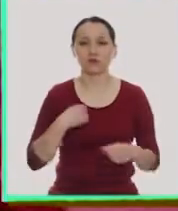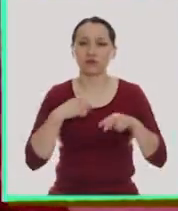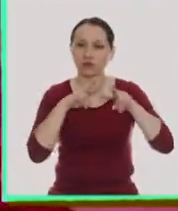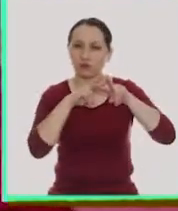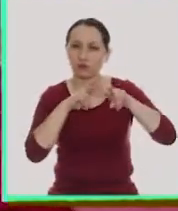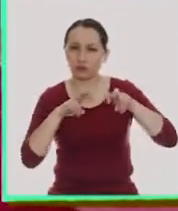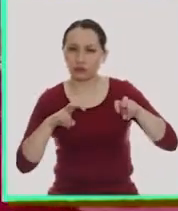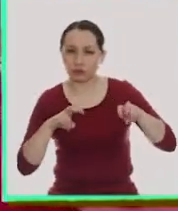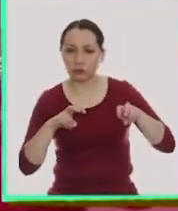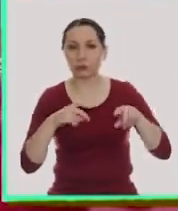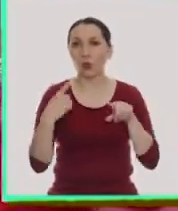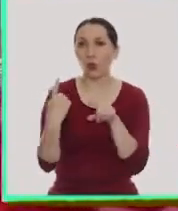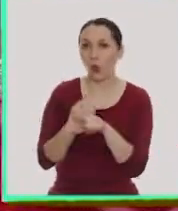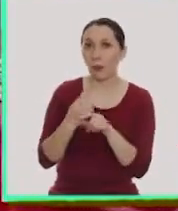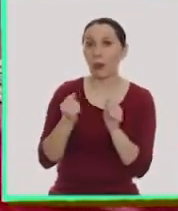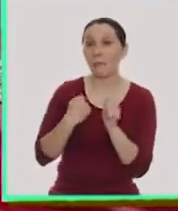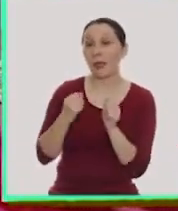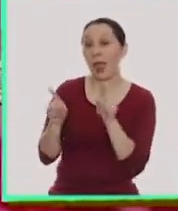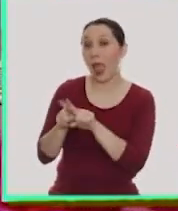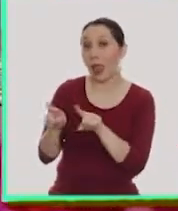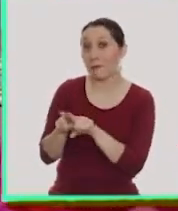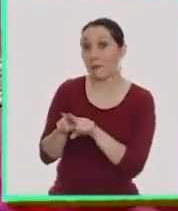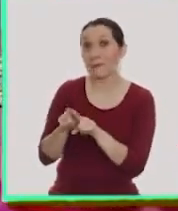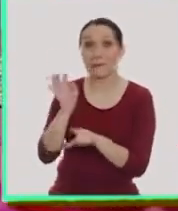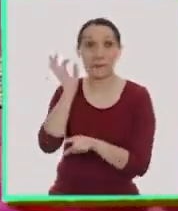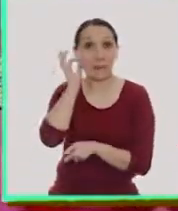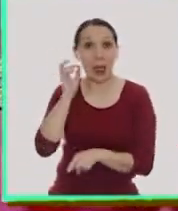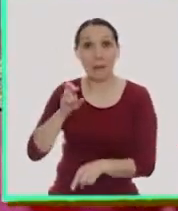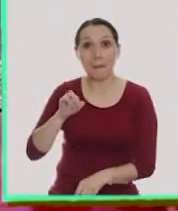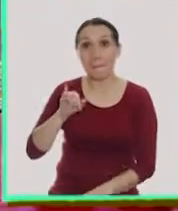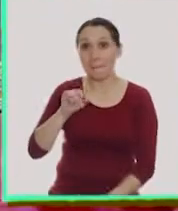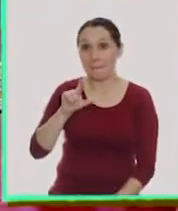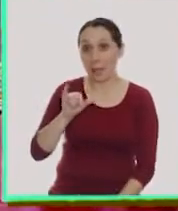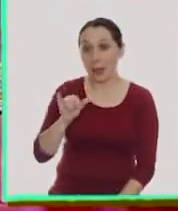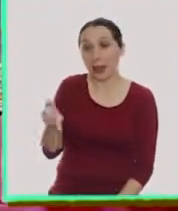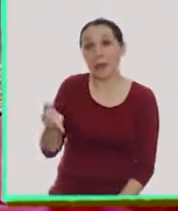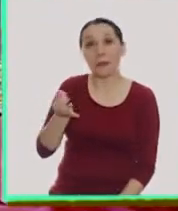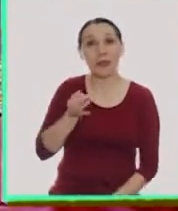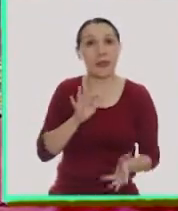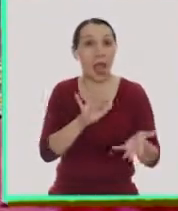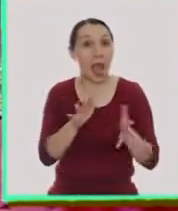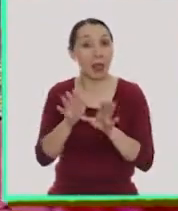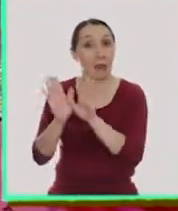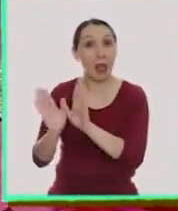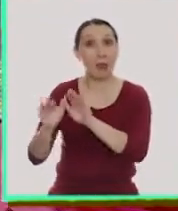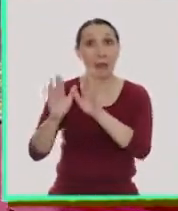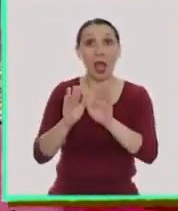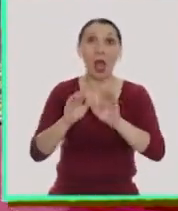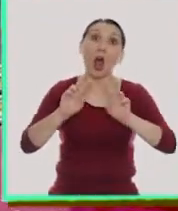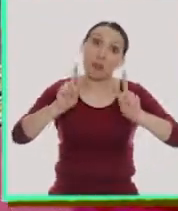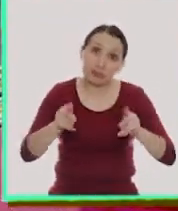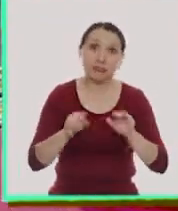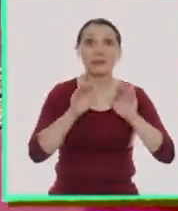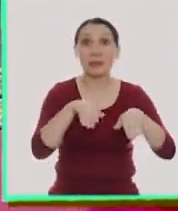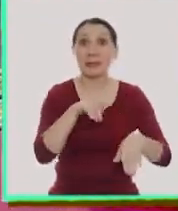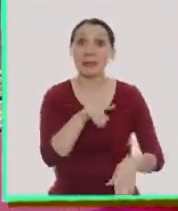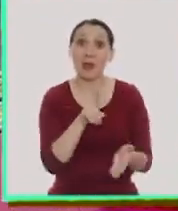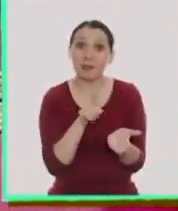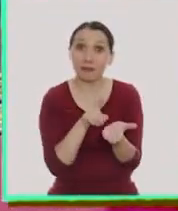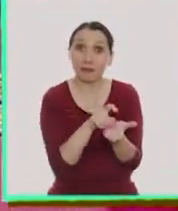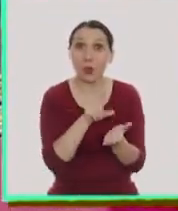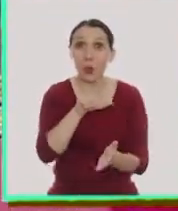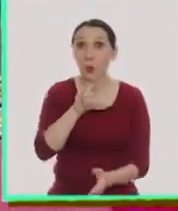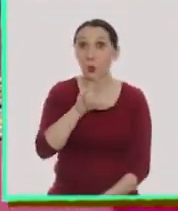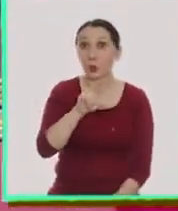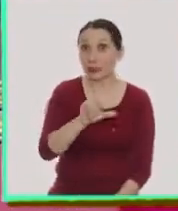Estuve investigando y conversando con mi hermana Pili. Y ella me dijo que quizás la mariposa era Lucy.